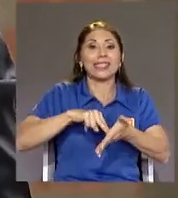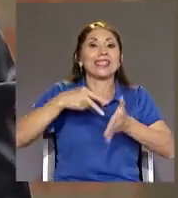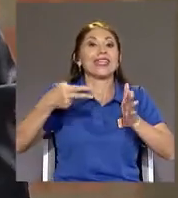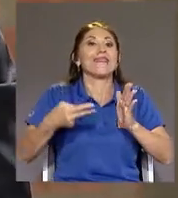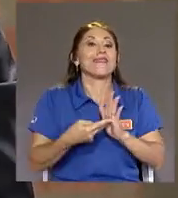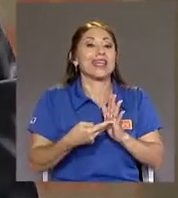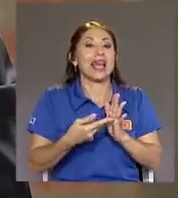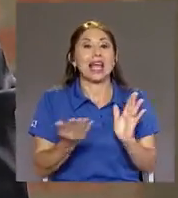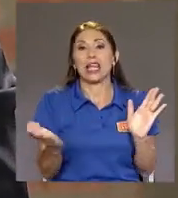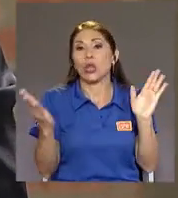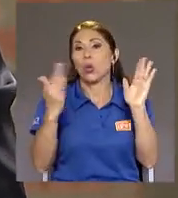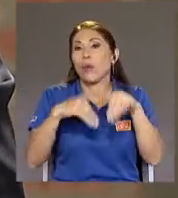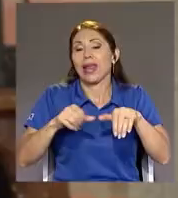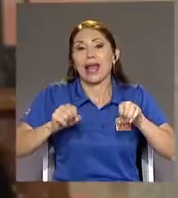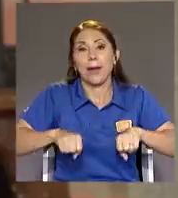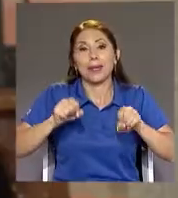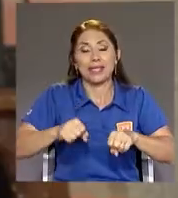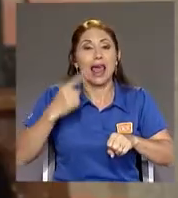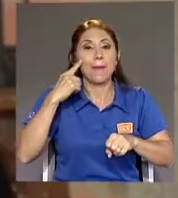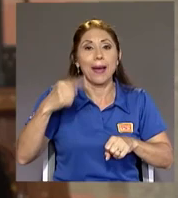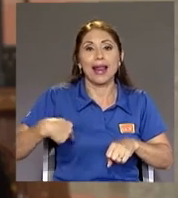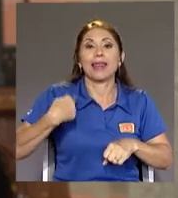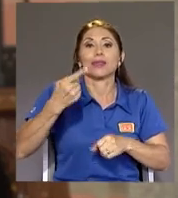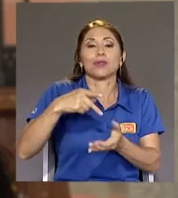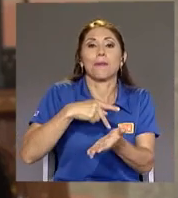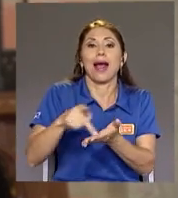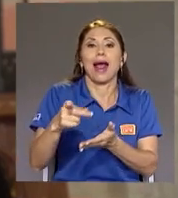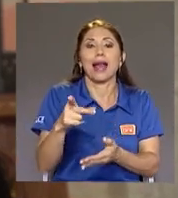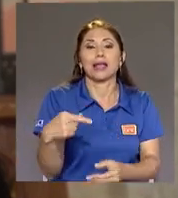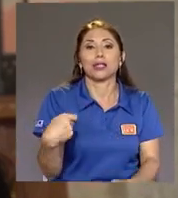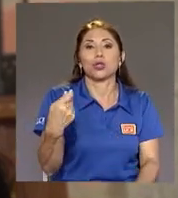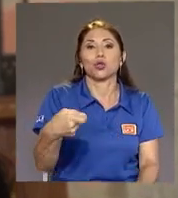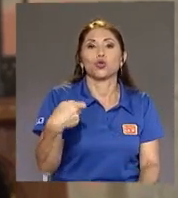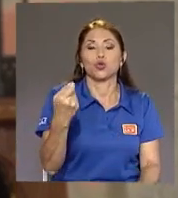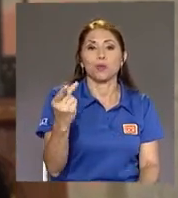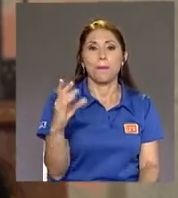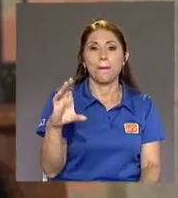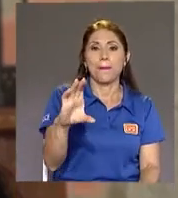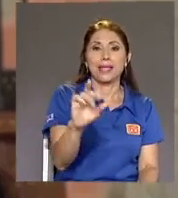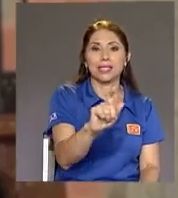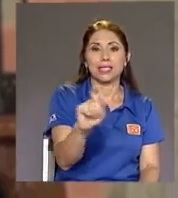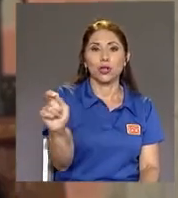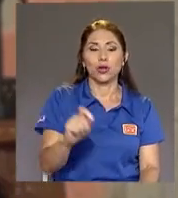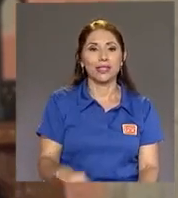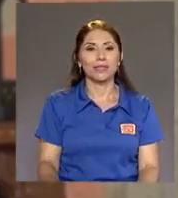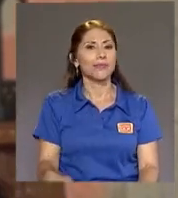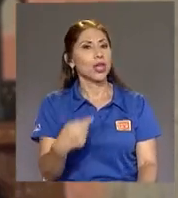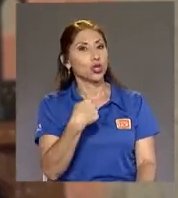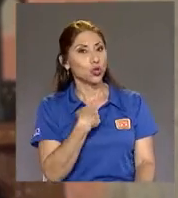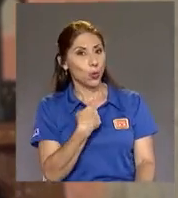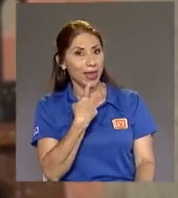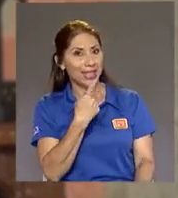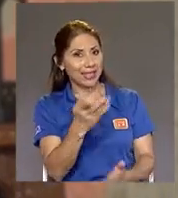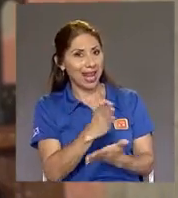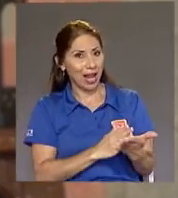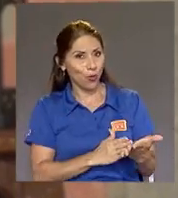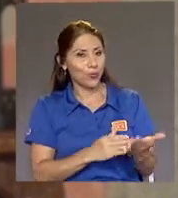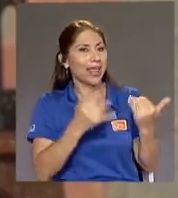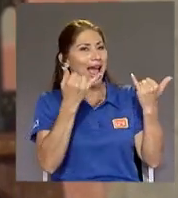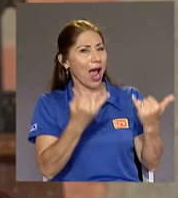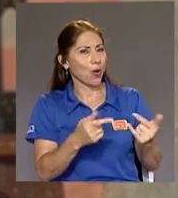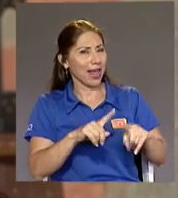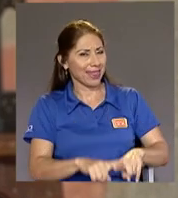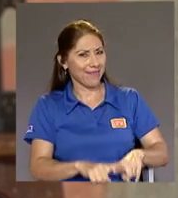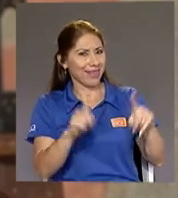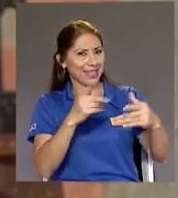la capacidad De pagar sus pensiones Yo voy a retomar Lo que usted dijo Y ahora A diferencia De cuando usted Fue mi alumno Usted me va a corregir